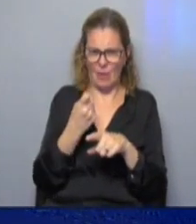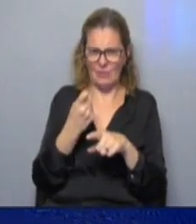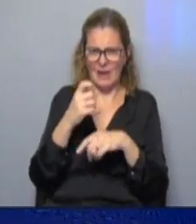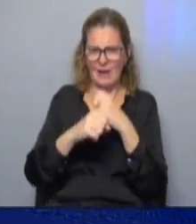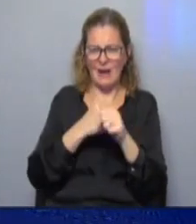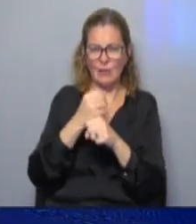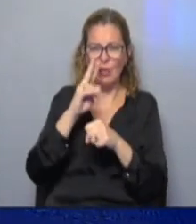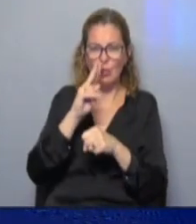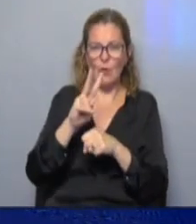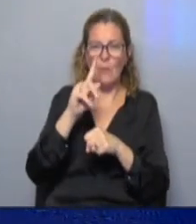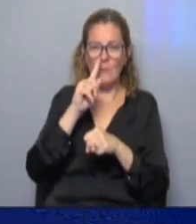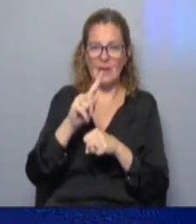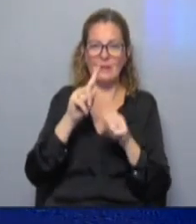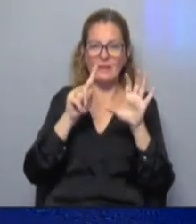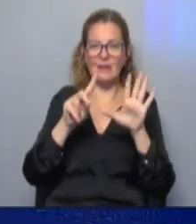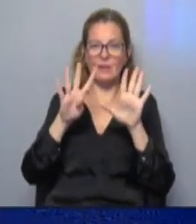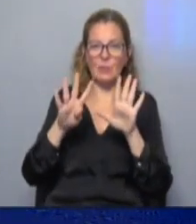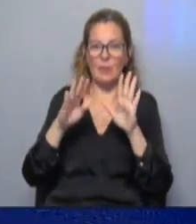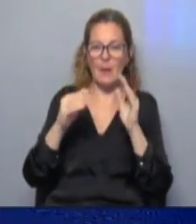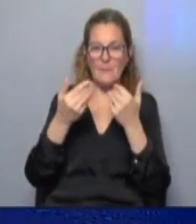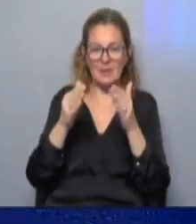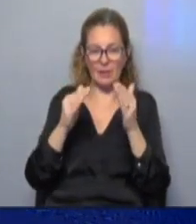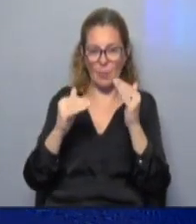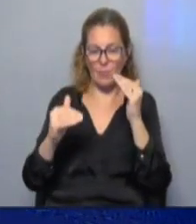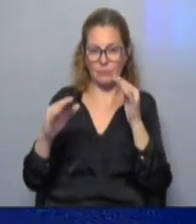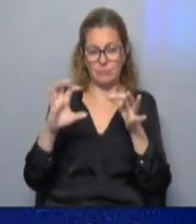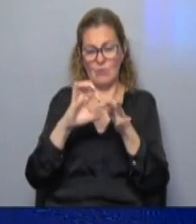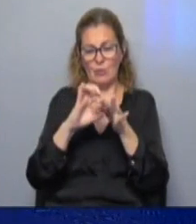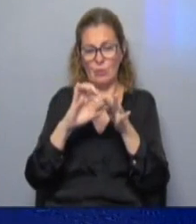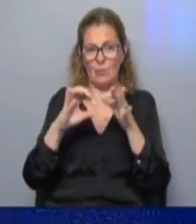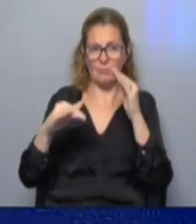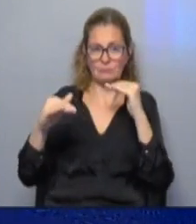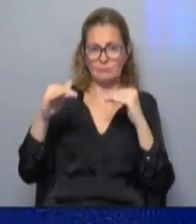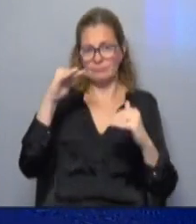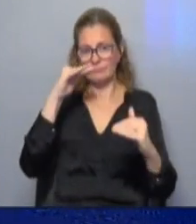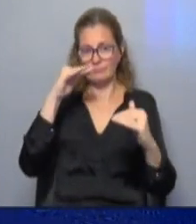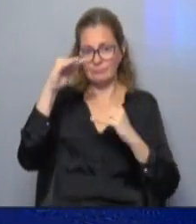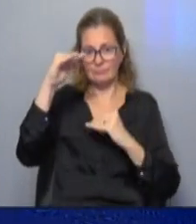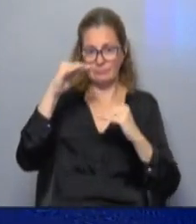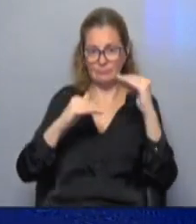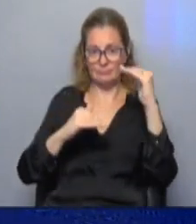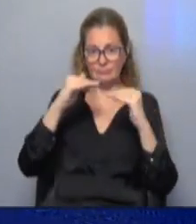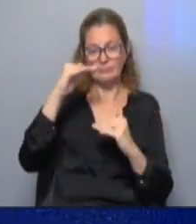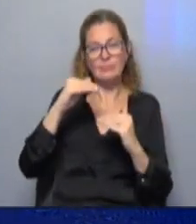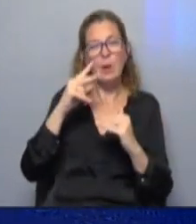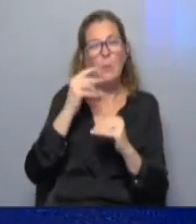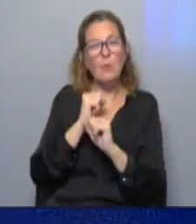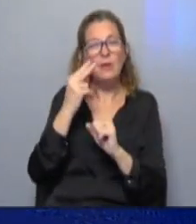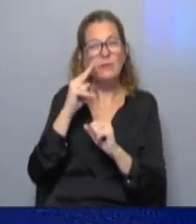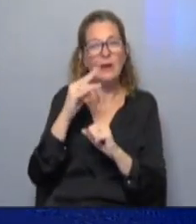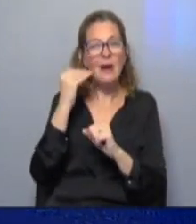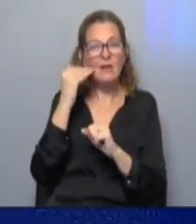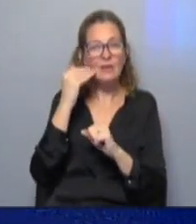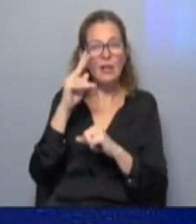2019 cuando se empiezan a desacoplar este vínculo entre los productos que bajaron y subieron como pueden ver en abril de